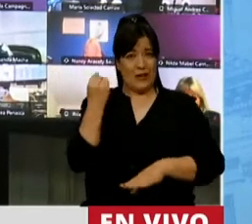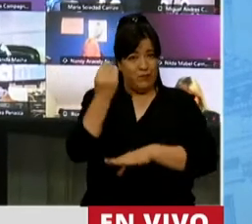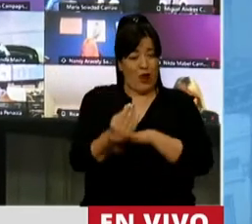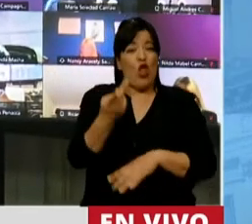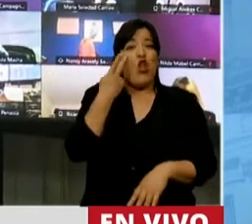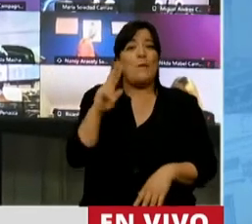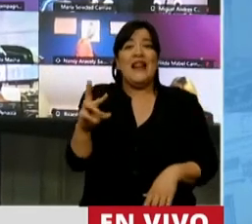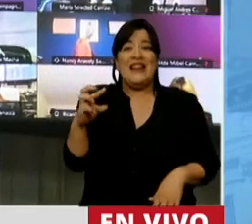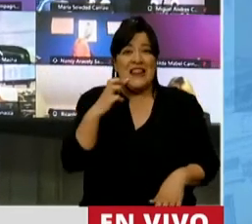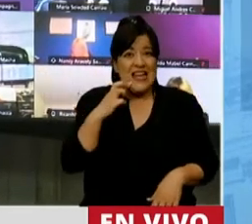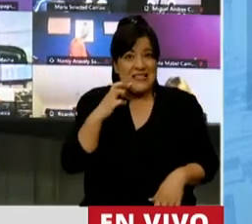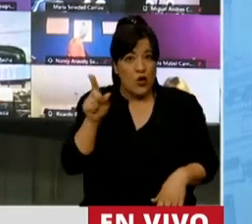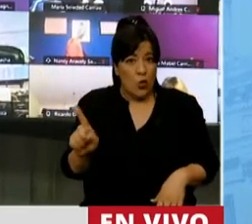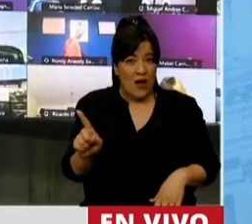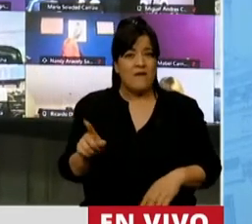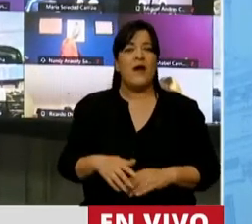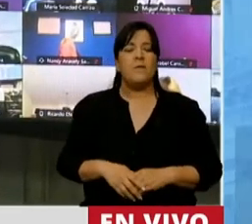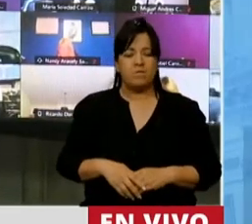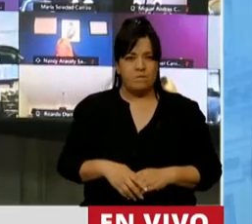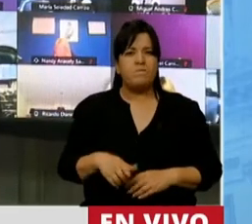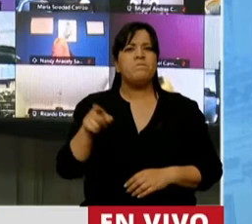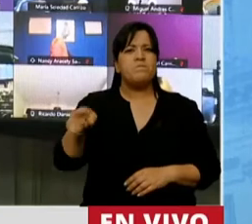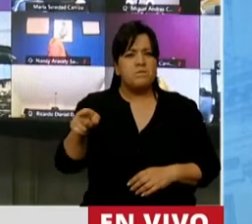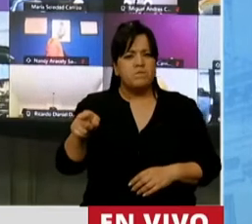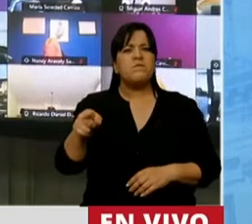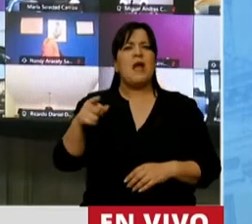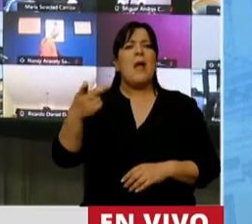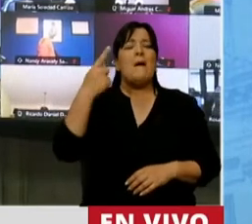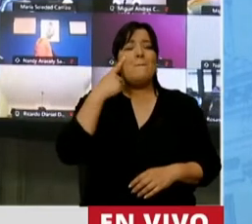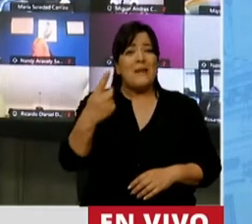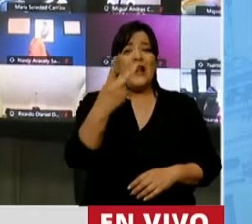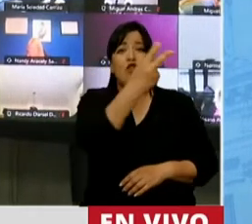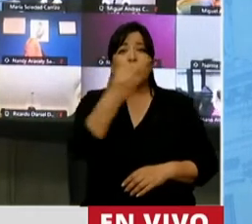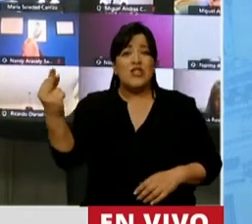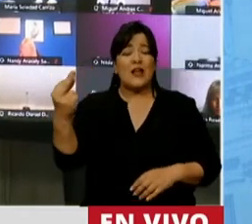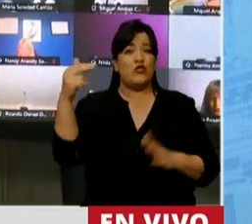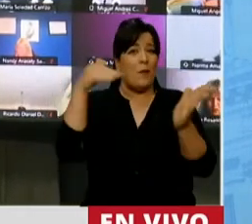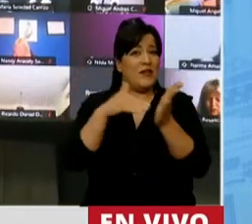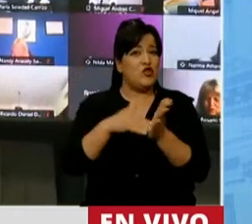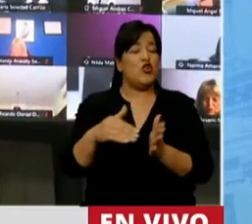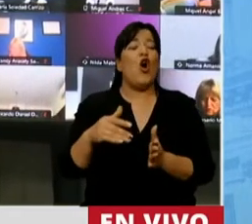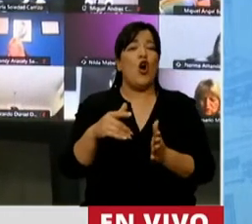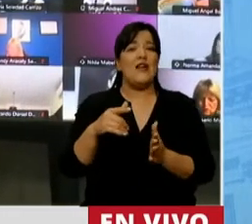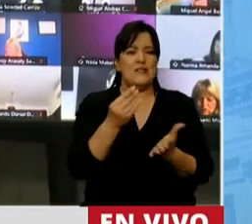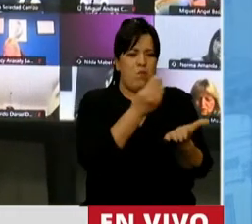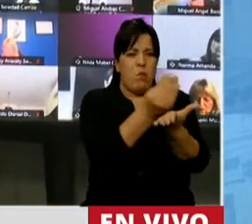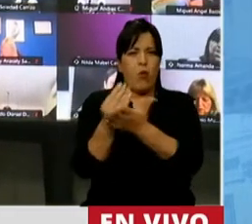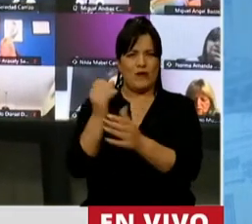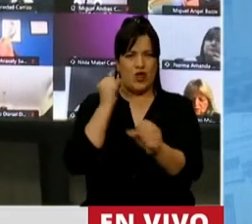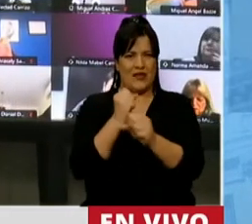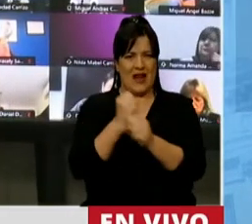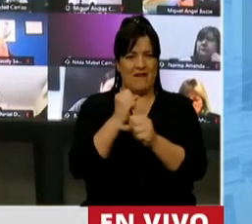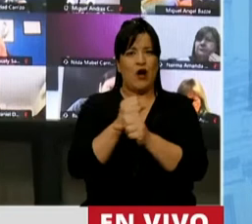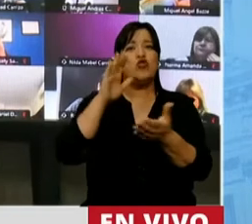en 2019, este sector generó 1.200 millones de puestos nuevos de trabajo en la